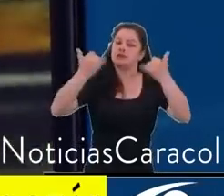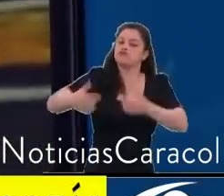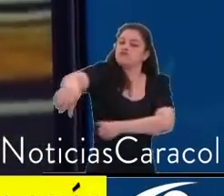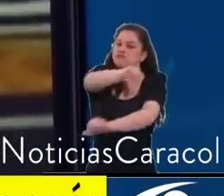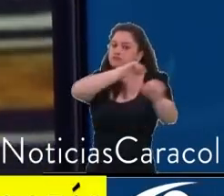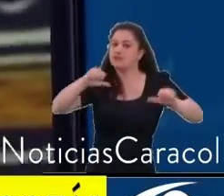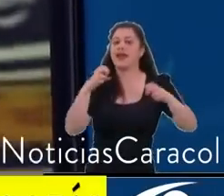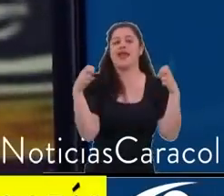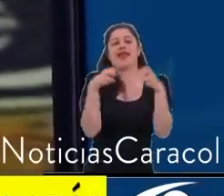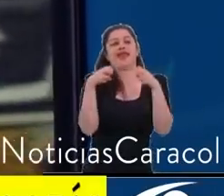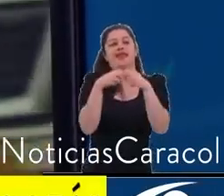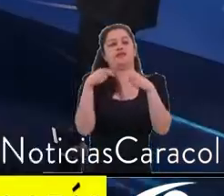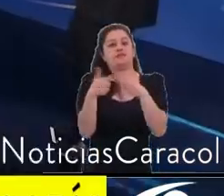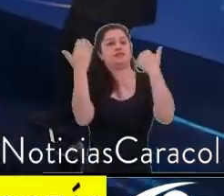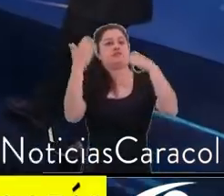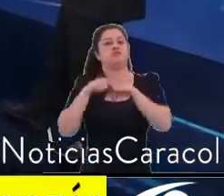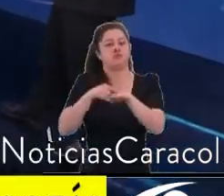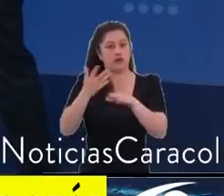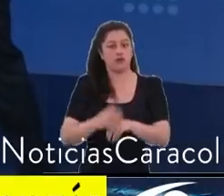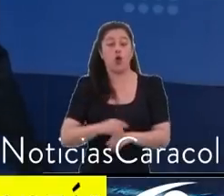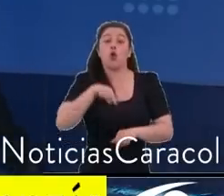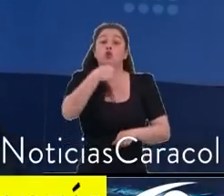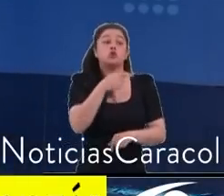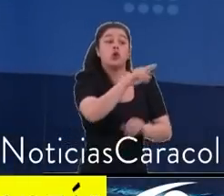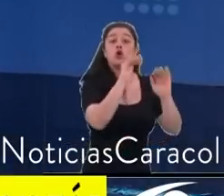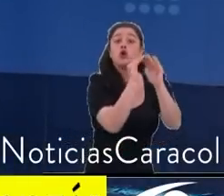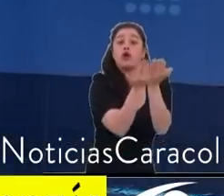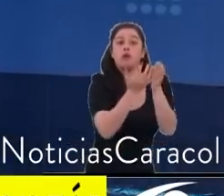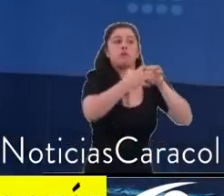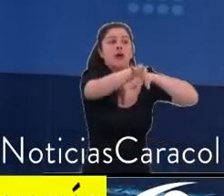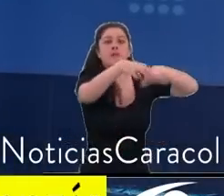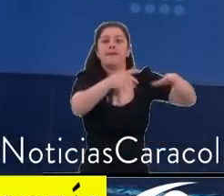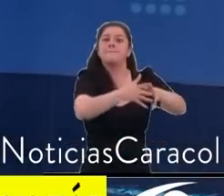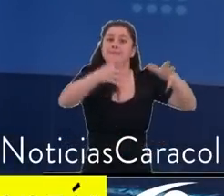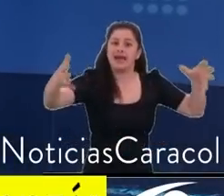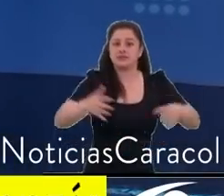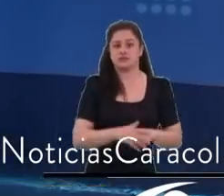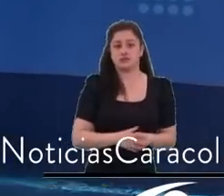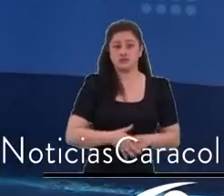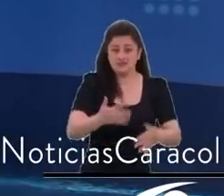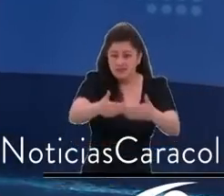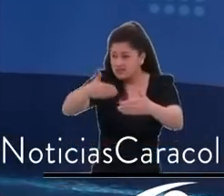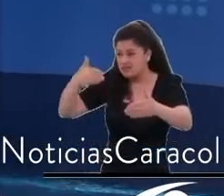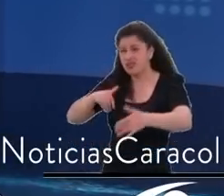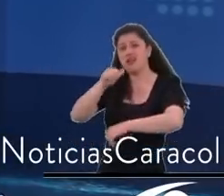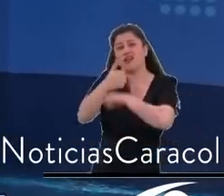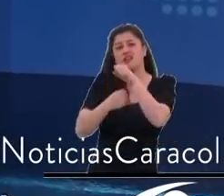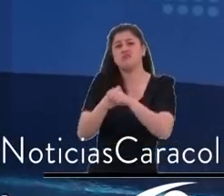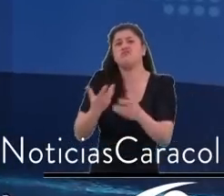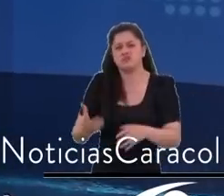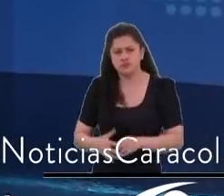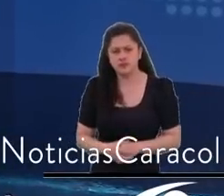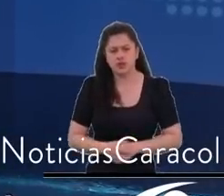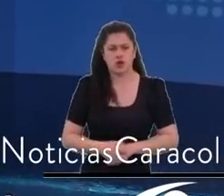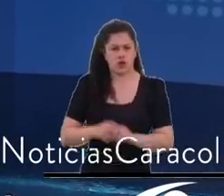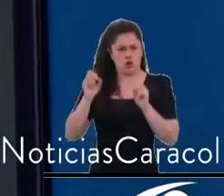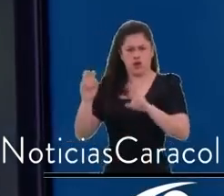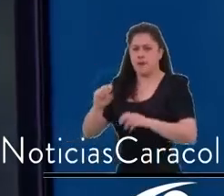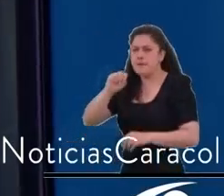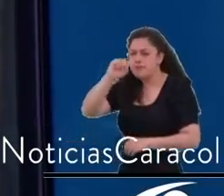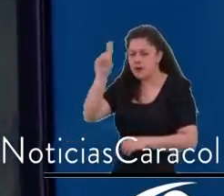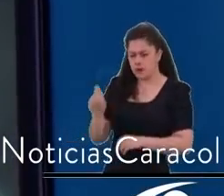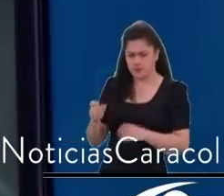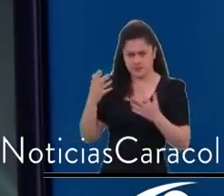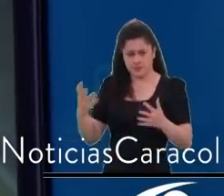hacer la ciudad que nos han pedido los bogotanos. Usted lo ha radicado tal, lo has pedido tal y como lo radicó en septiembre. Así debe ser, eso dice la